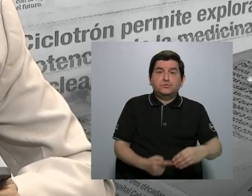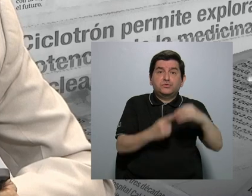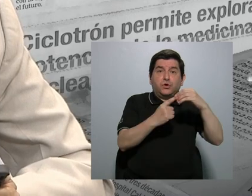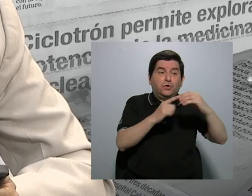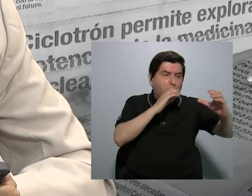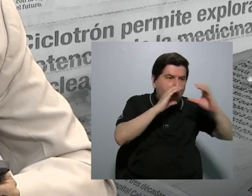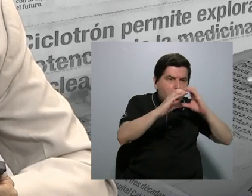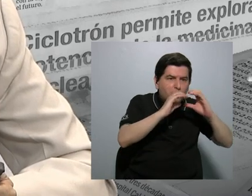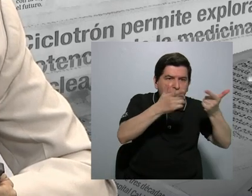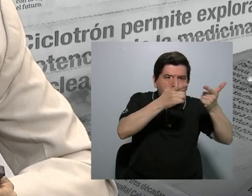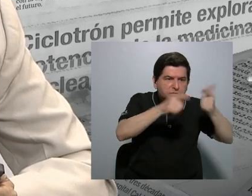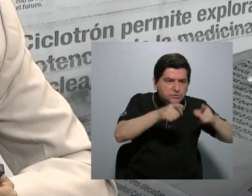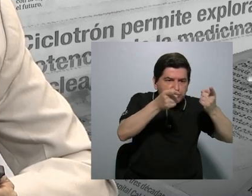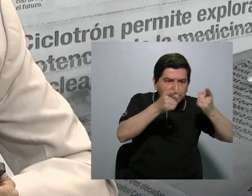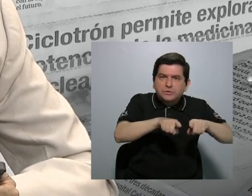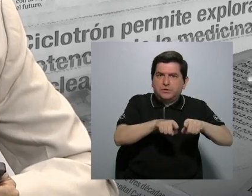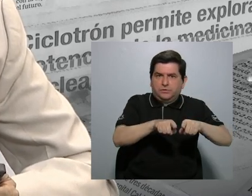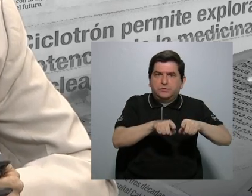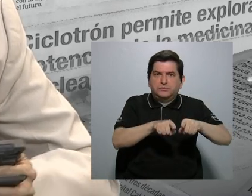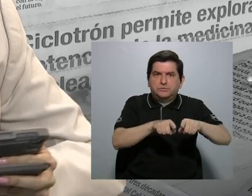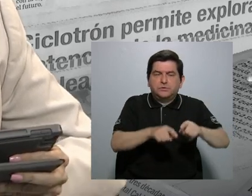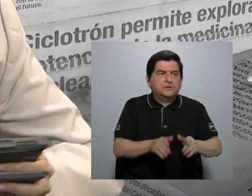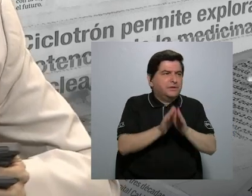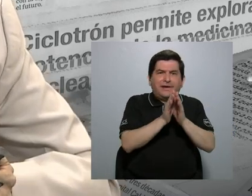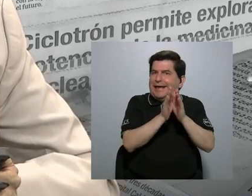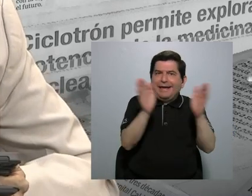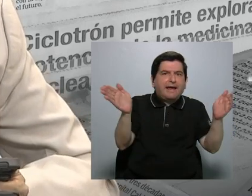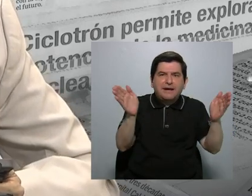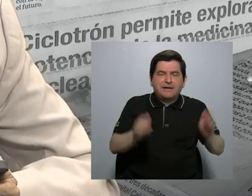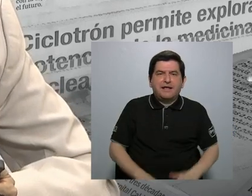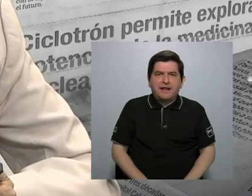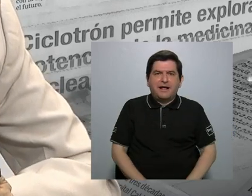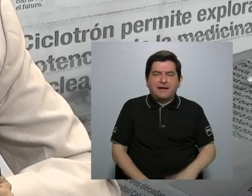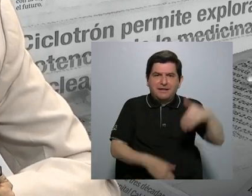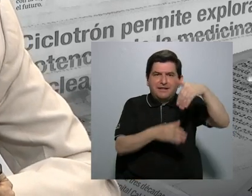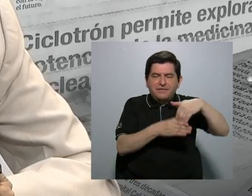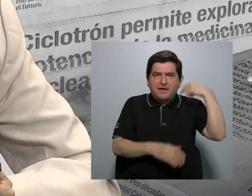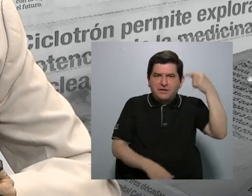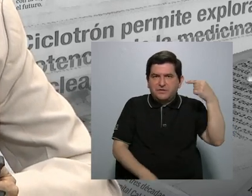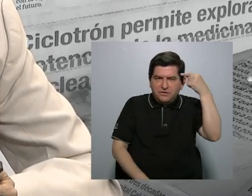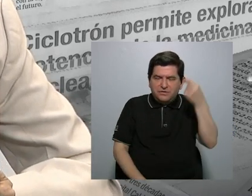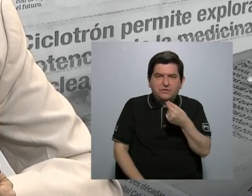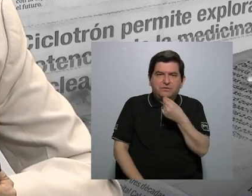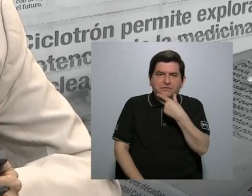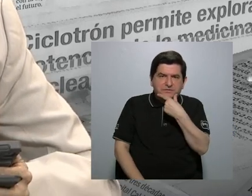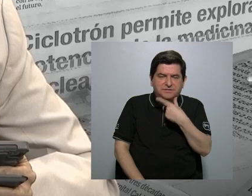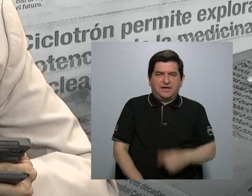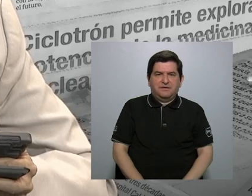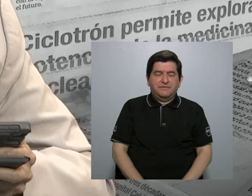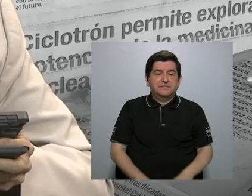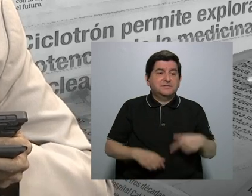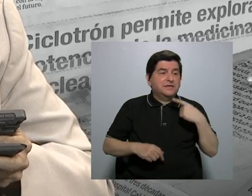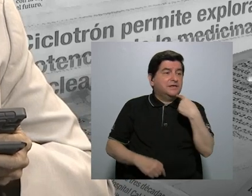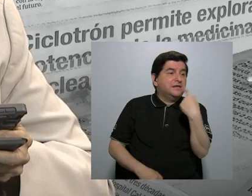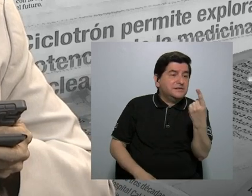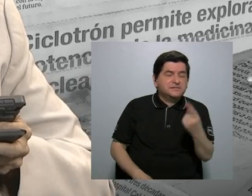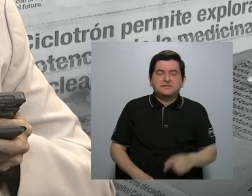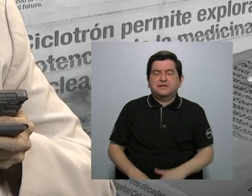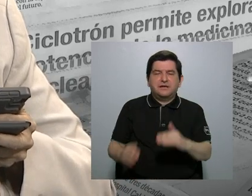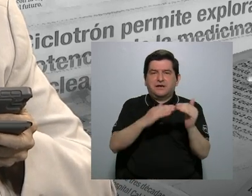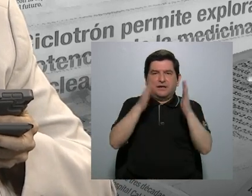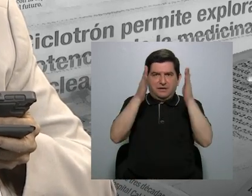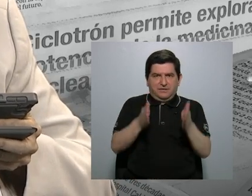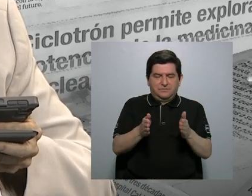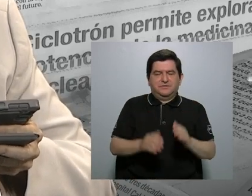es transmitir lo que sucede en general, en la administración Chávez a los ciudadanos. Yo quería